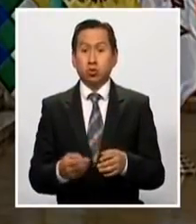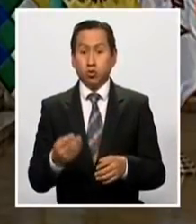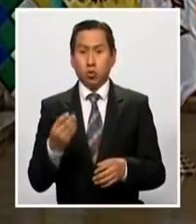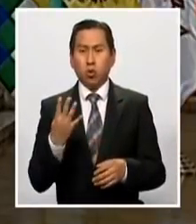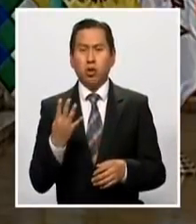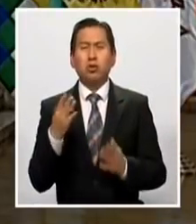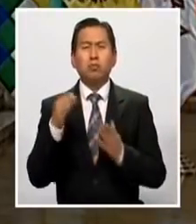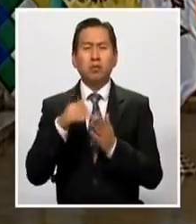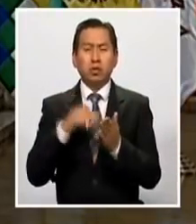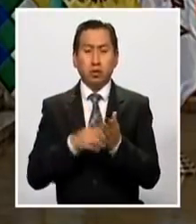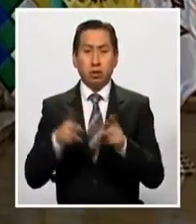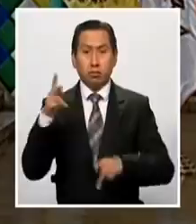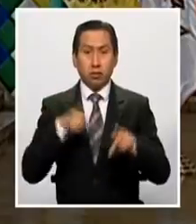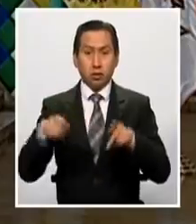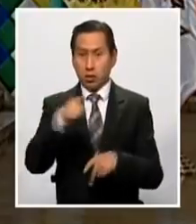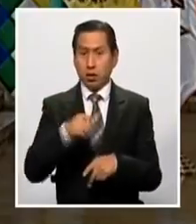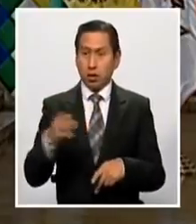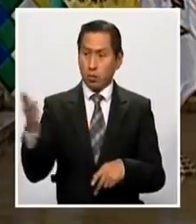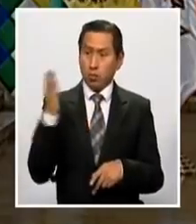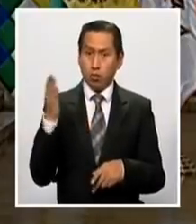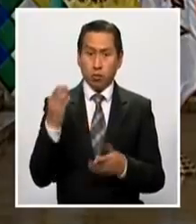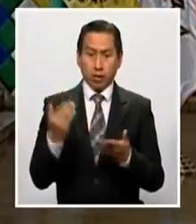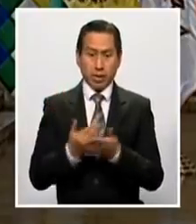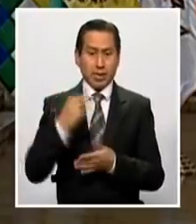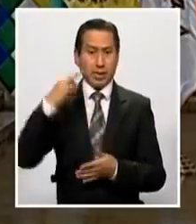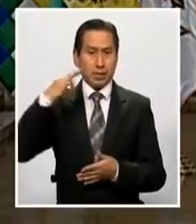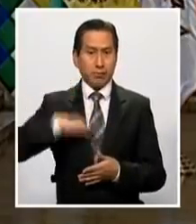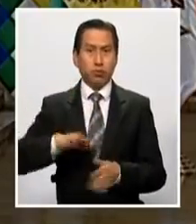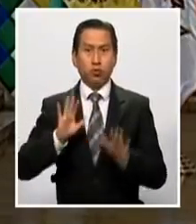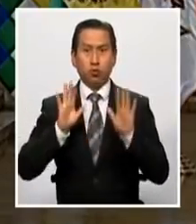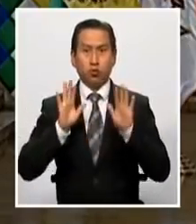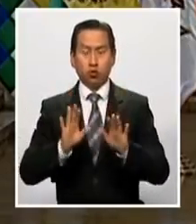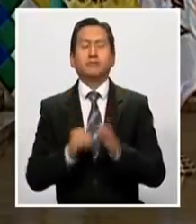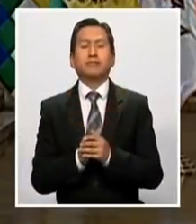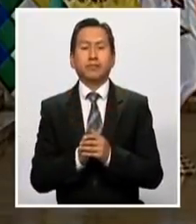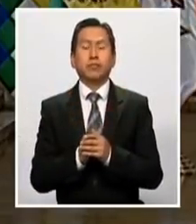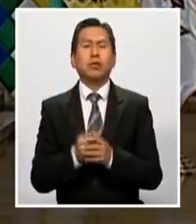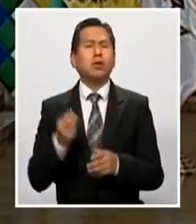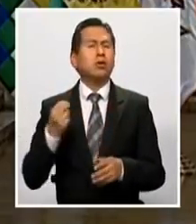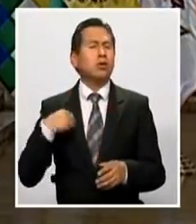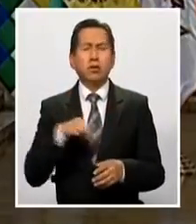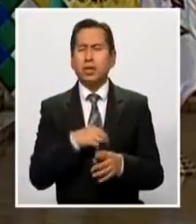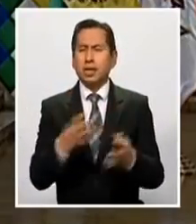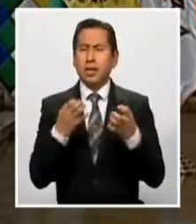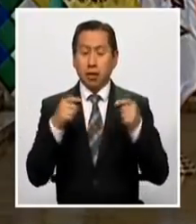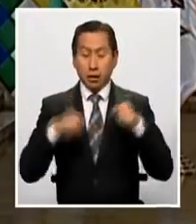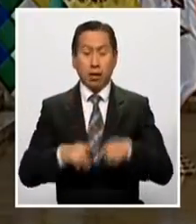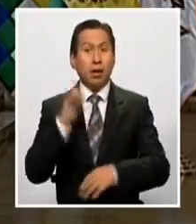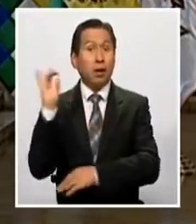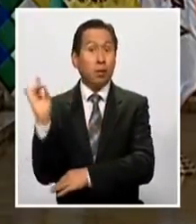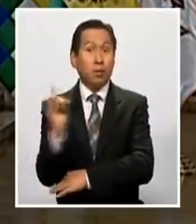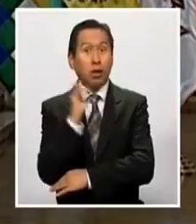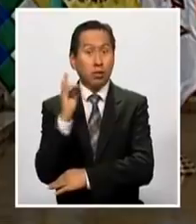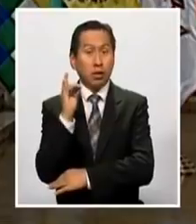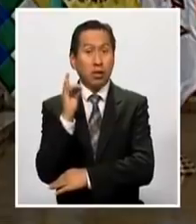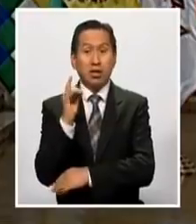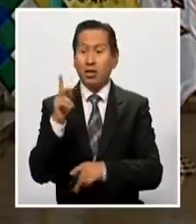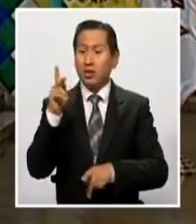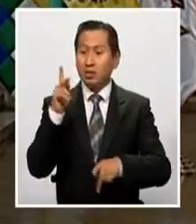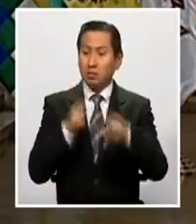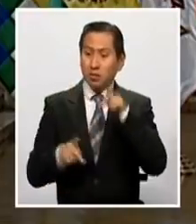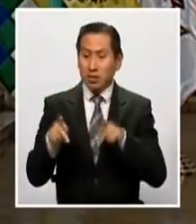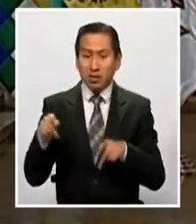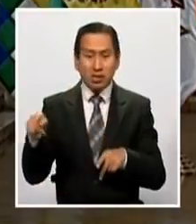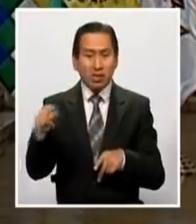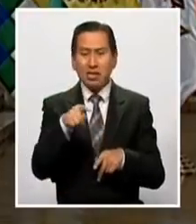millones de personas recibirán este nuevo bono. Lo que queremos es que en Bolivia ningún ciudadano,